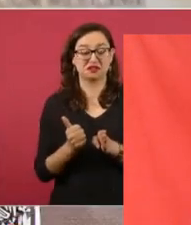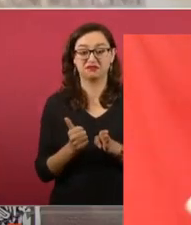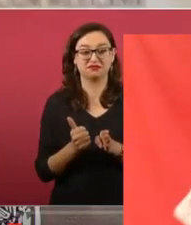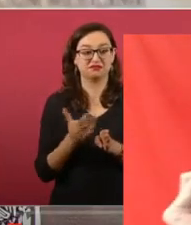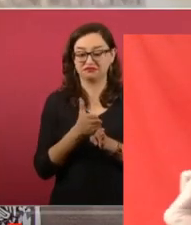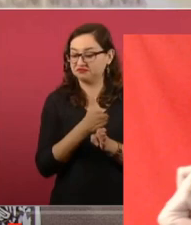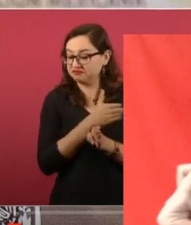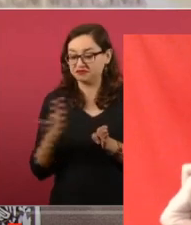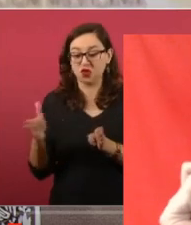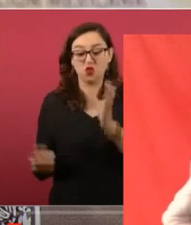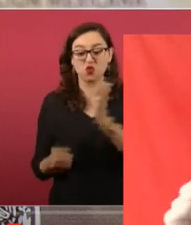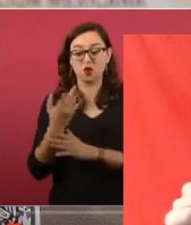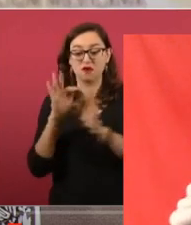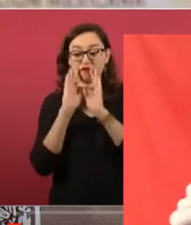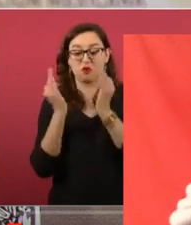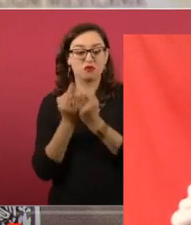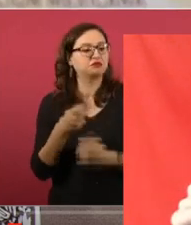Pero no lo han querido entender